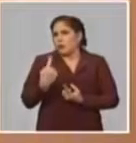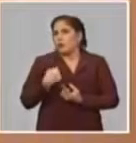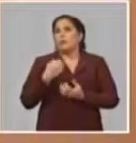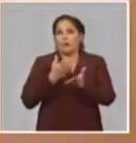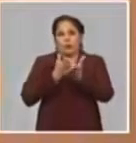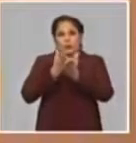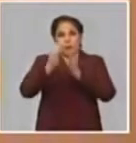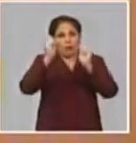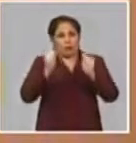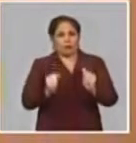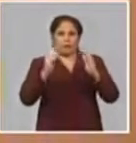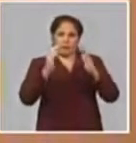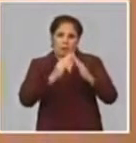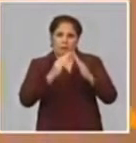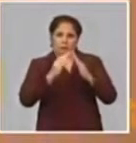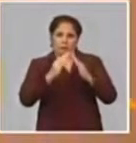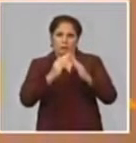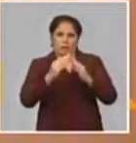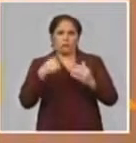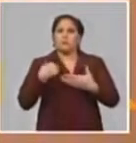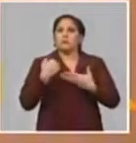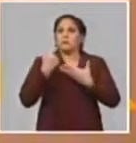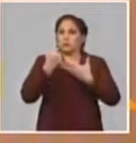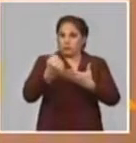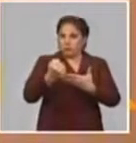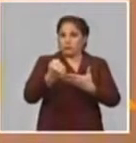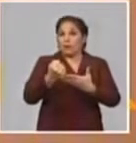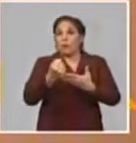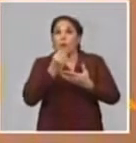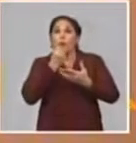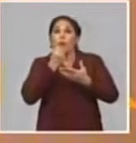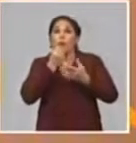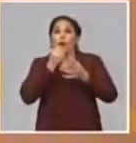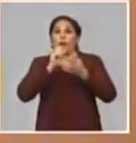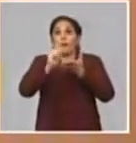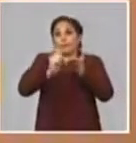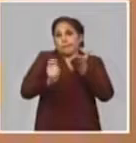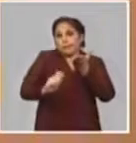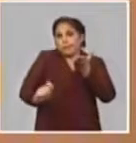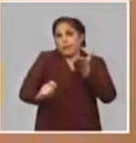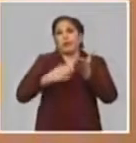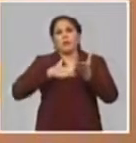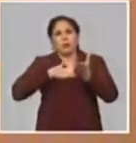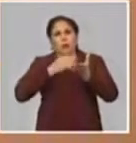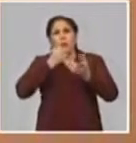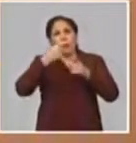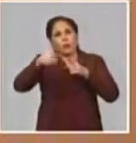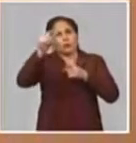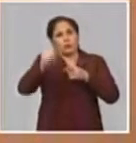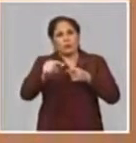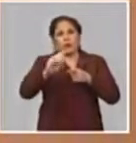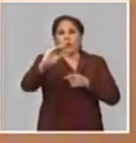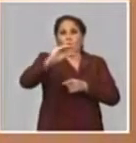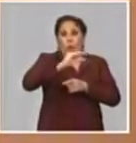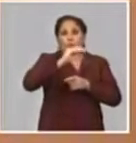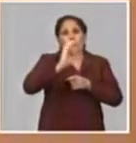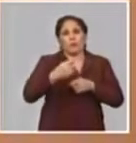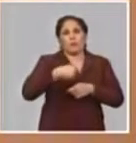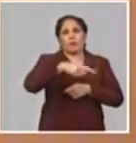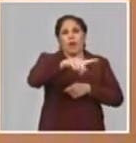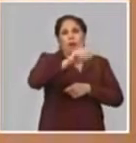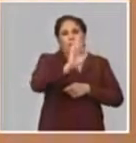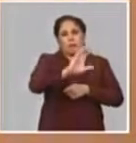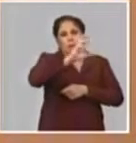mantengan todos en casa y que realmente hagan uso de estos beneficios que tenemos en estos momentos,